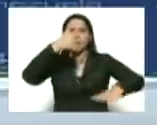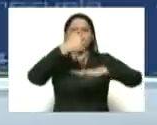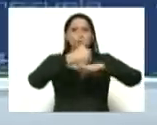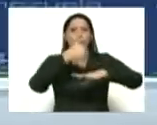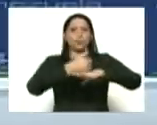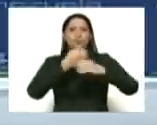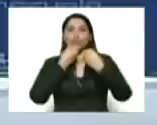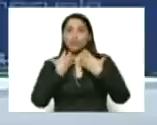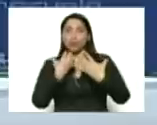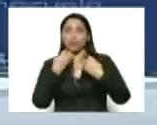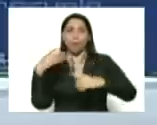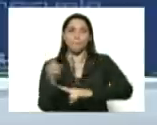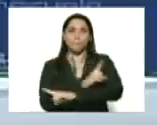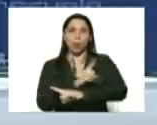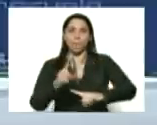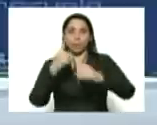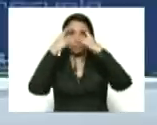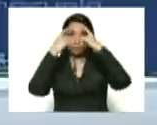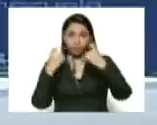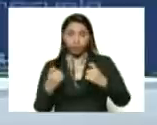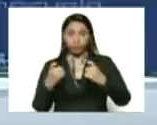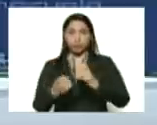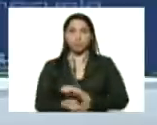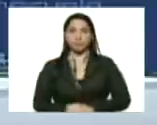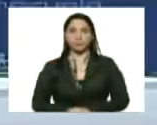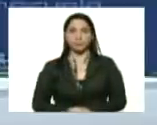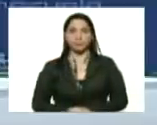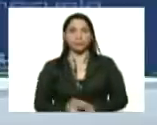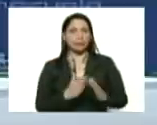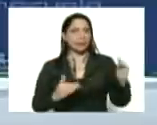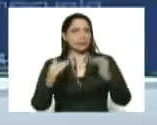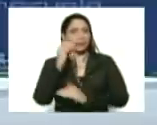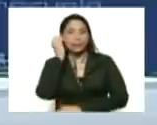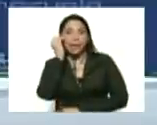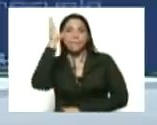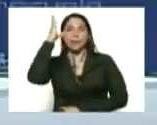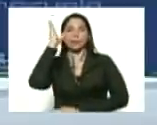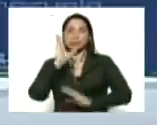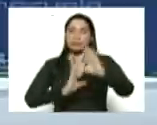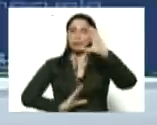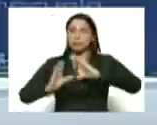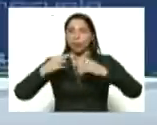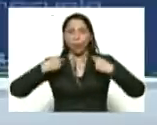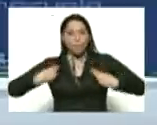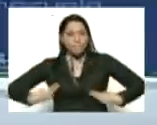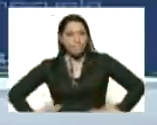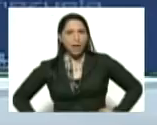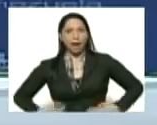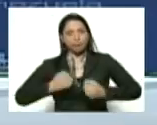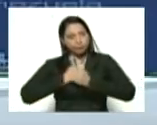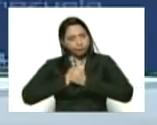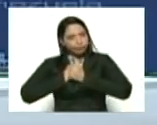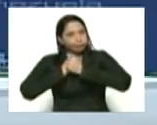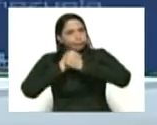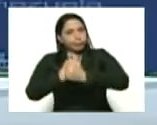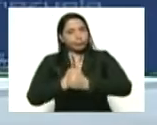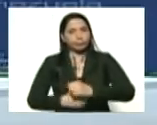del mayor profesionalismo de la mayor capacidad científica humana amorosa